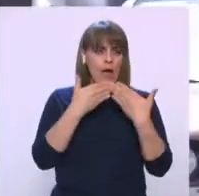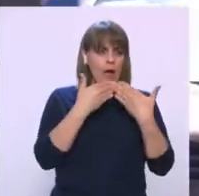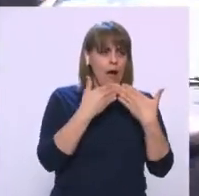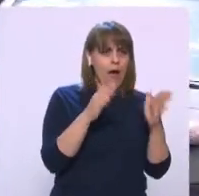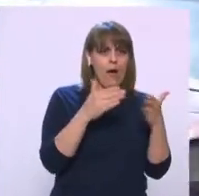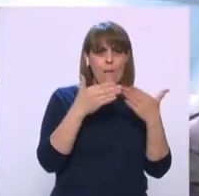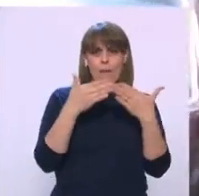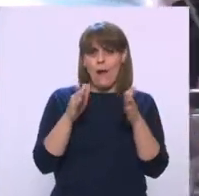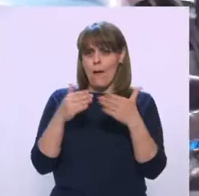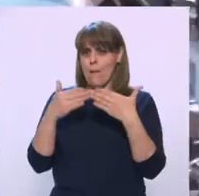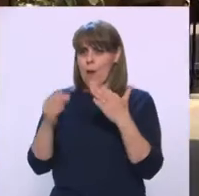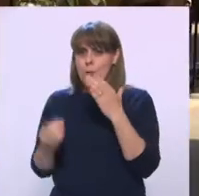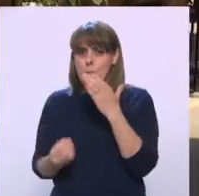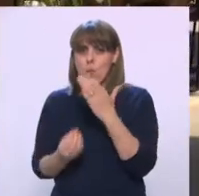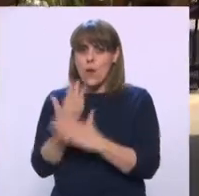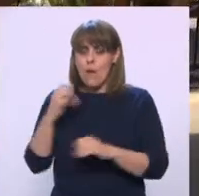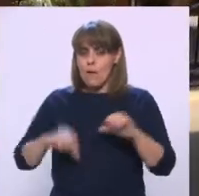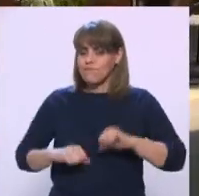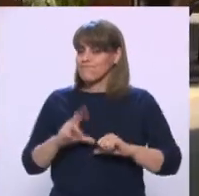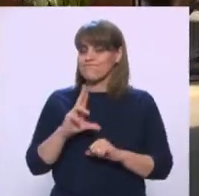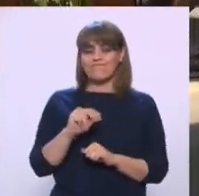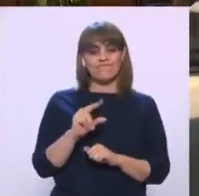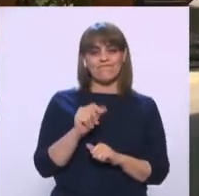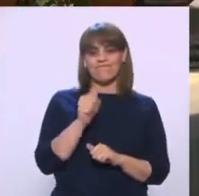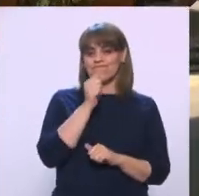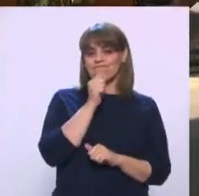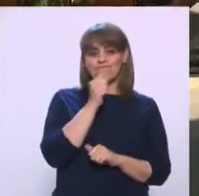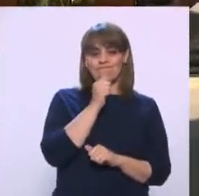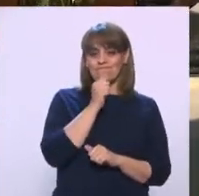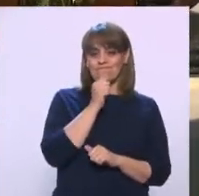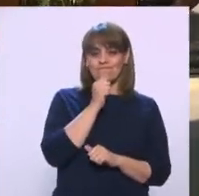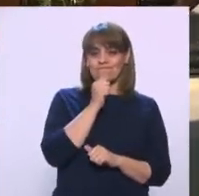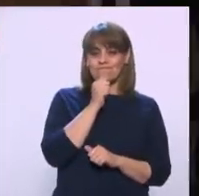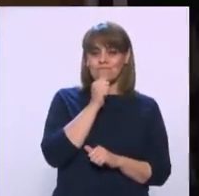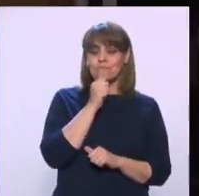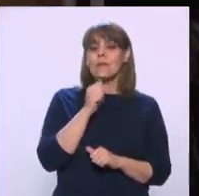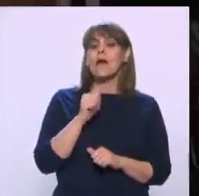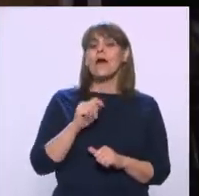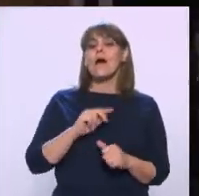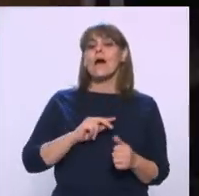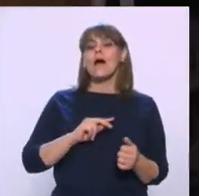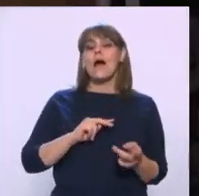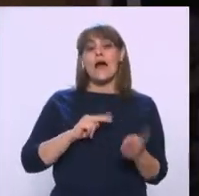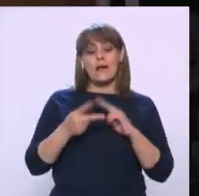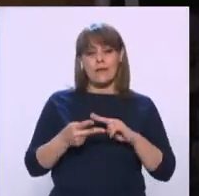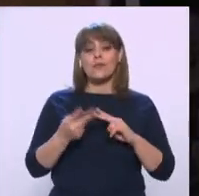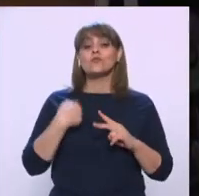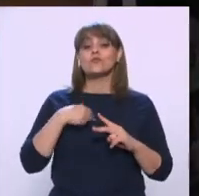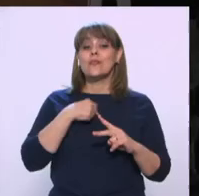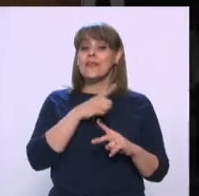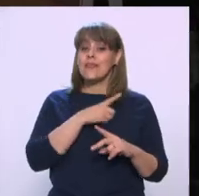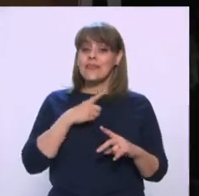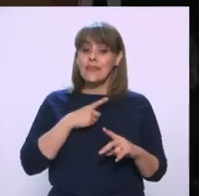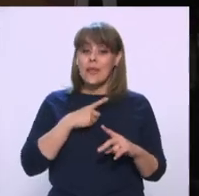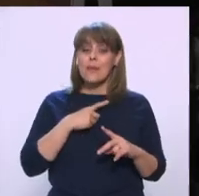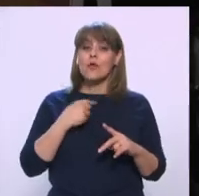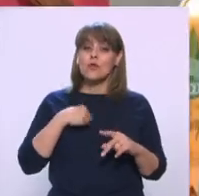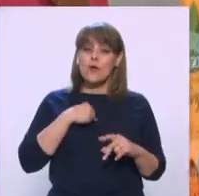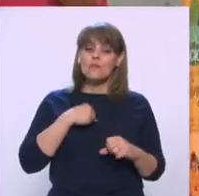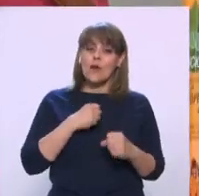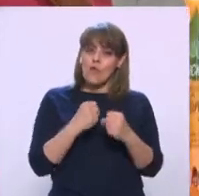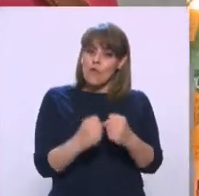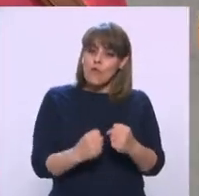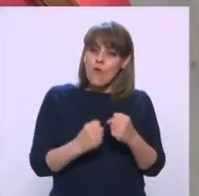ninguna nueva actividad, sino más bien fortalecer esta campaña que hemos venido